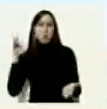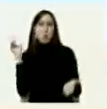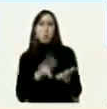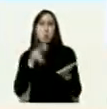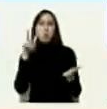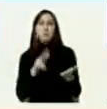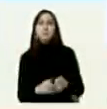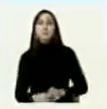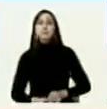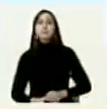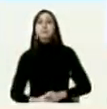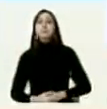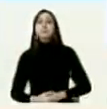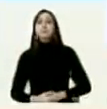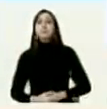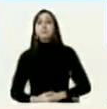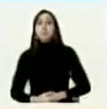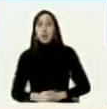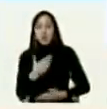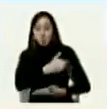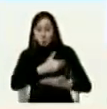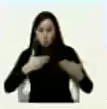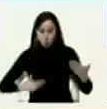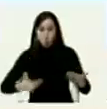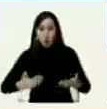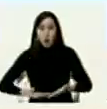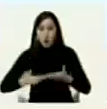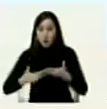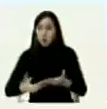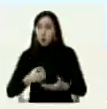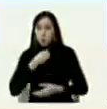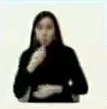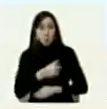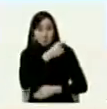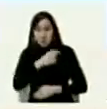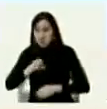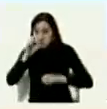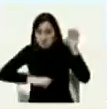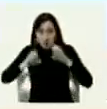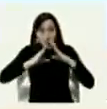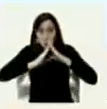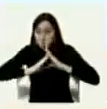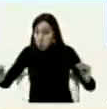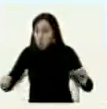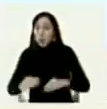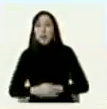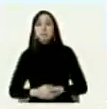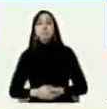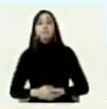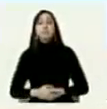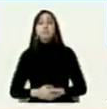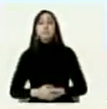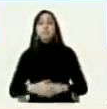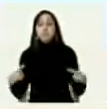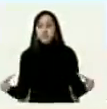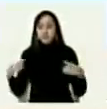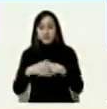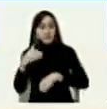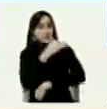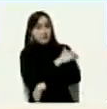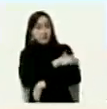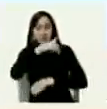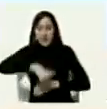el documento recibió el visto bueno de toda la delegación de la oposición